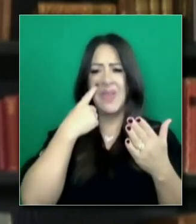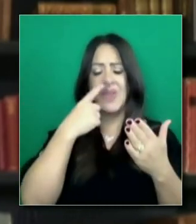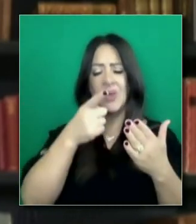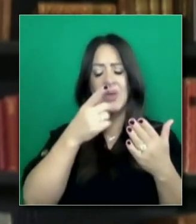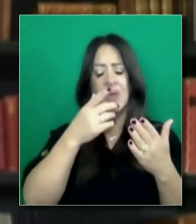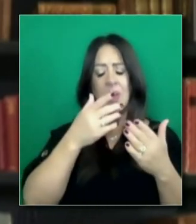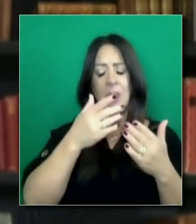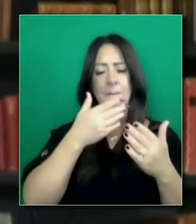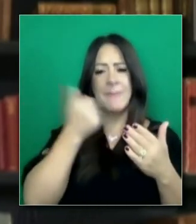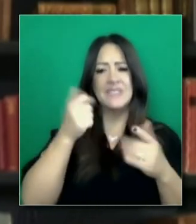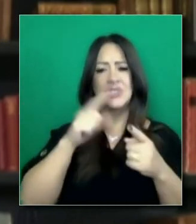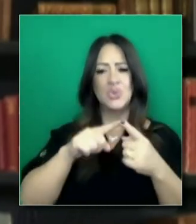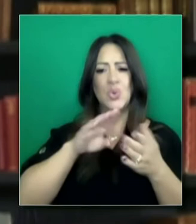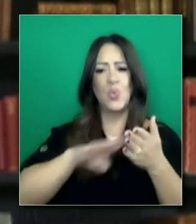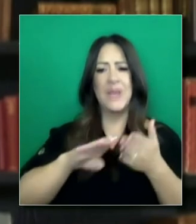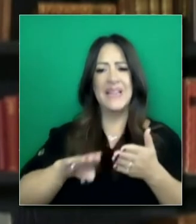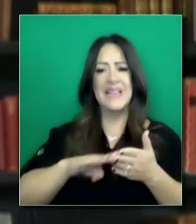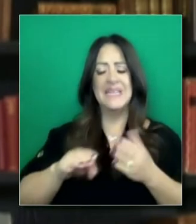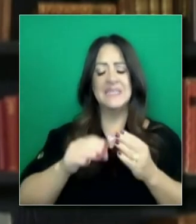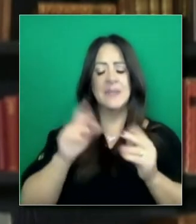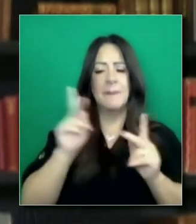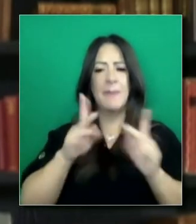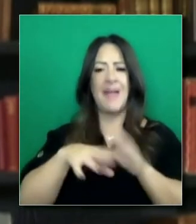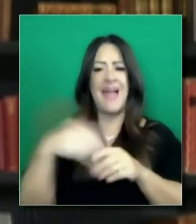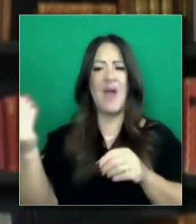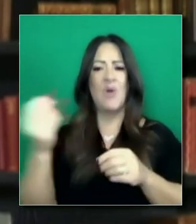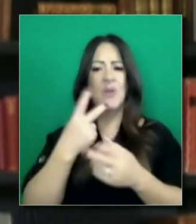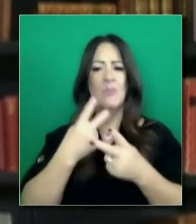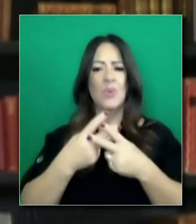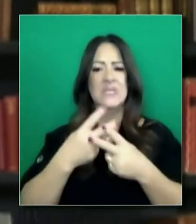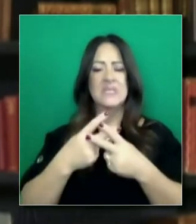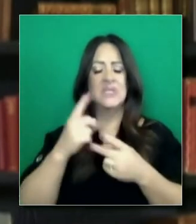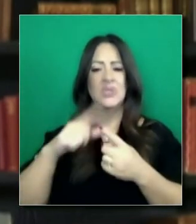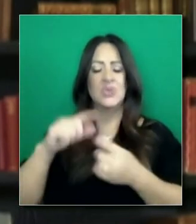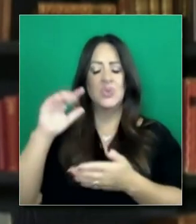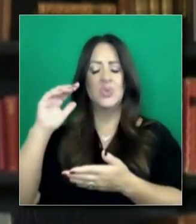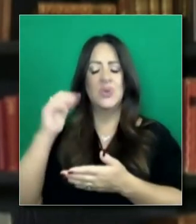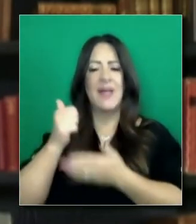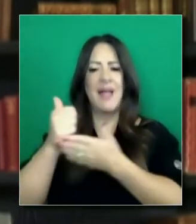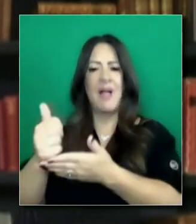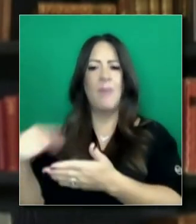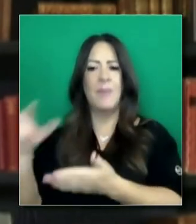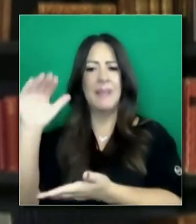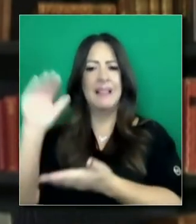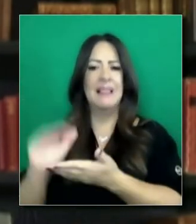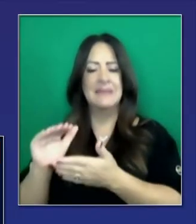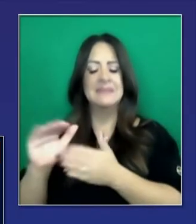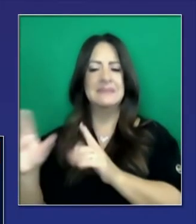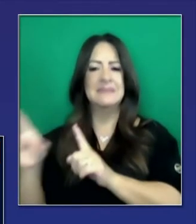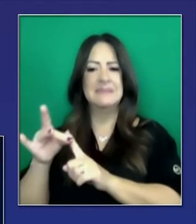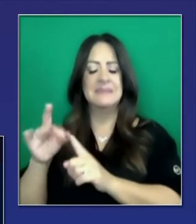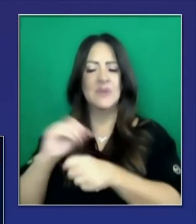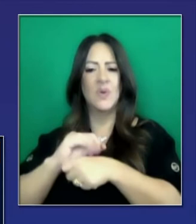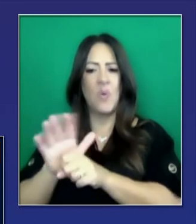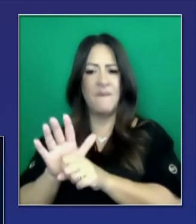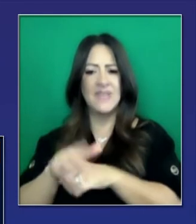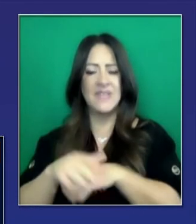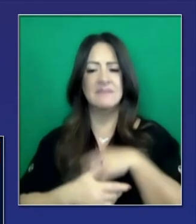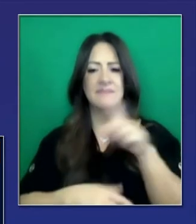reducir la población en la prisión por estos brotes? Gracias. Quiero ir a una transparencia aquí para